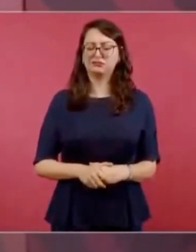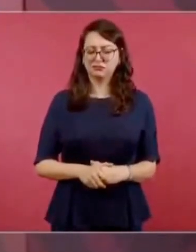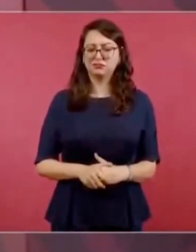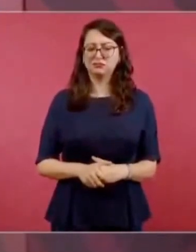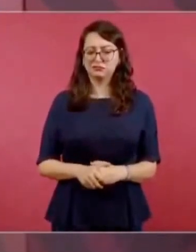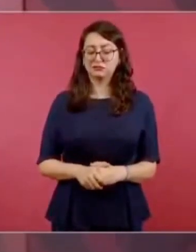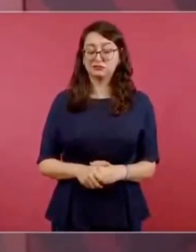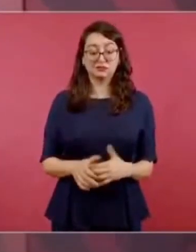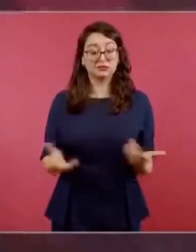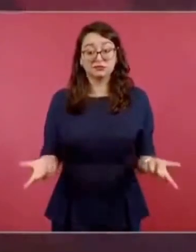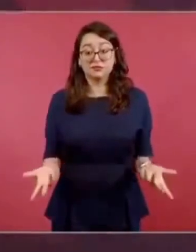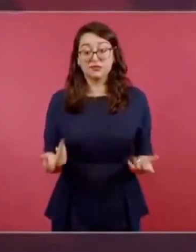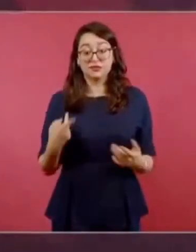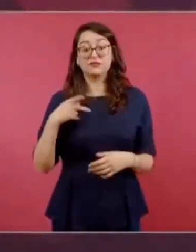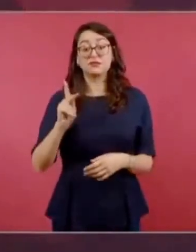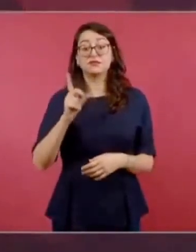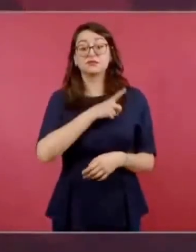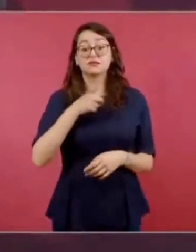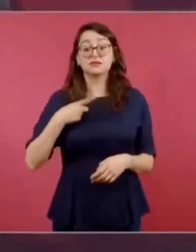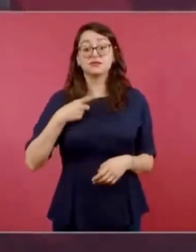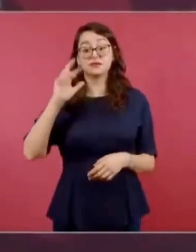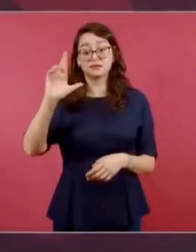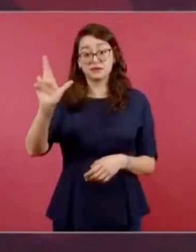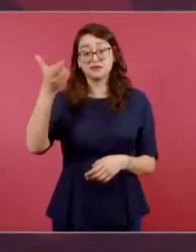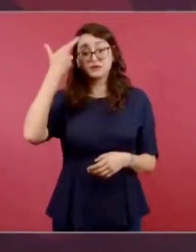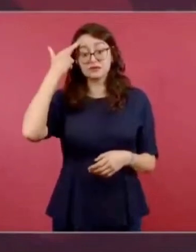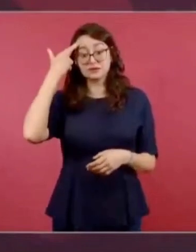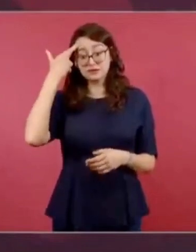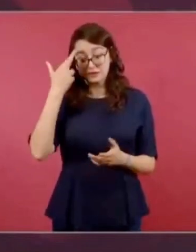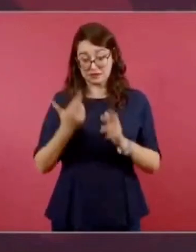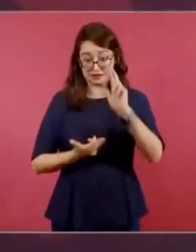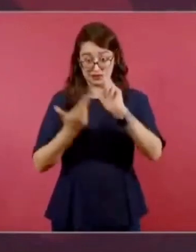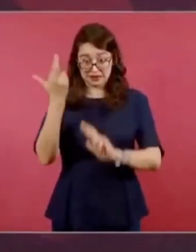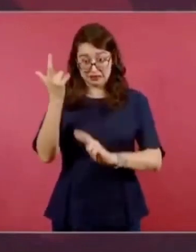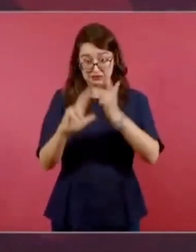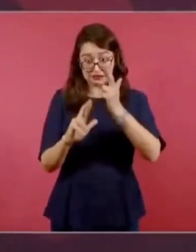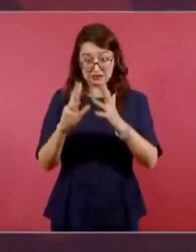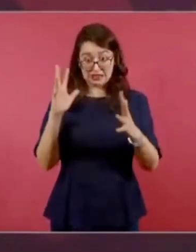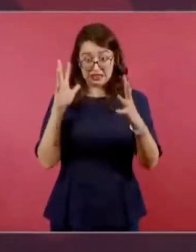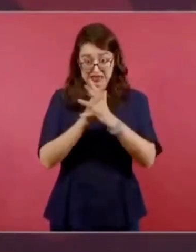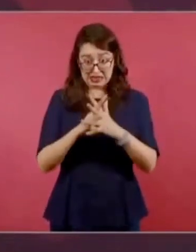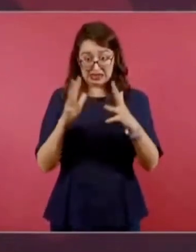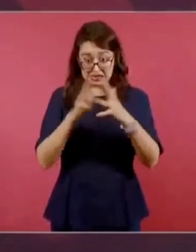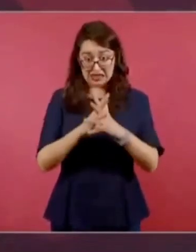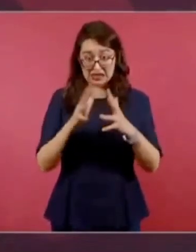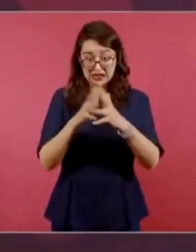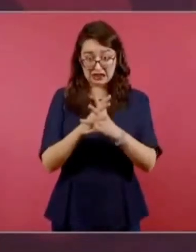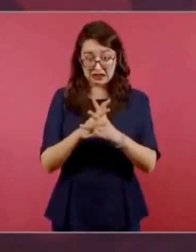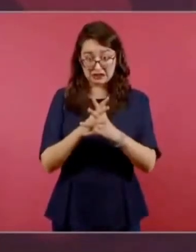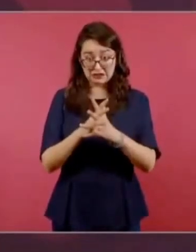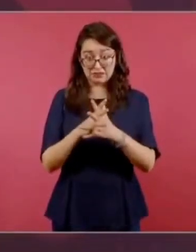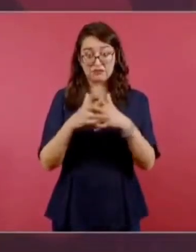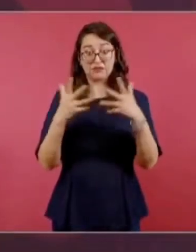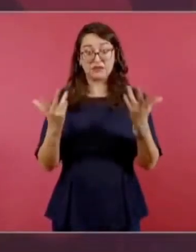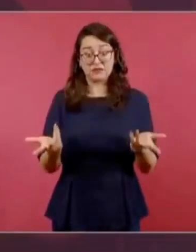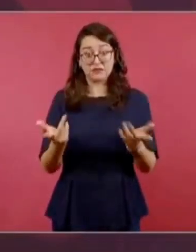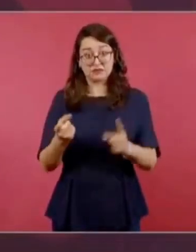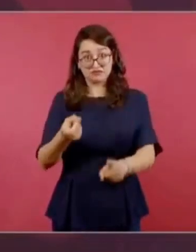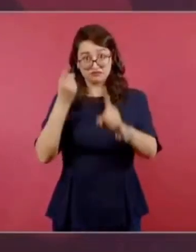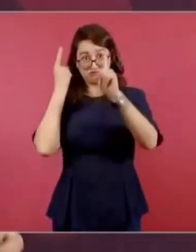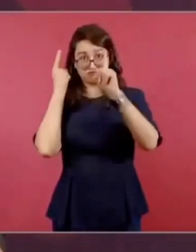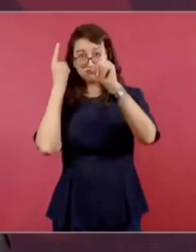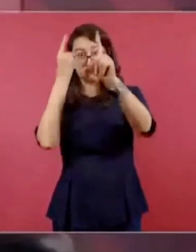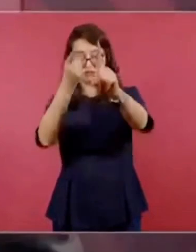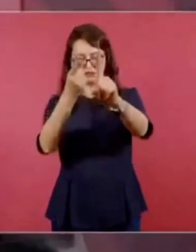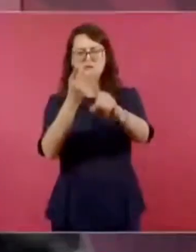Pero no debemos olvidar que las revoluciones, aún con sus nobles fines,